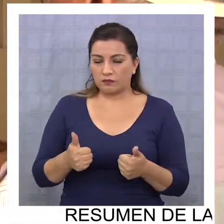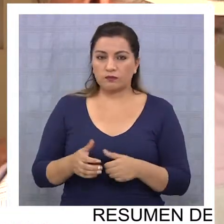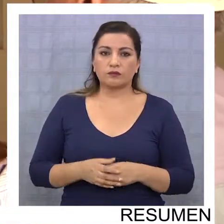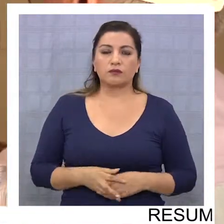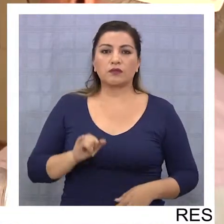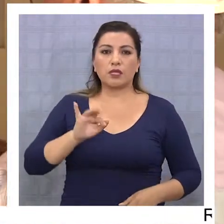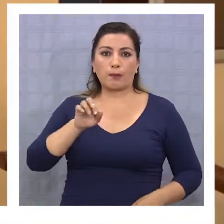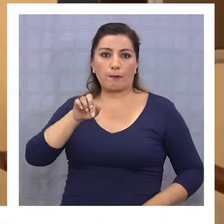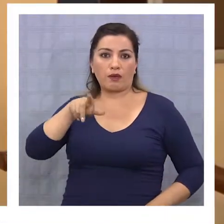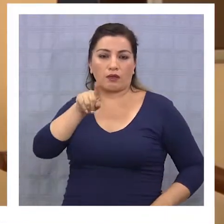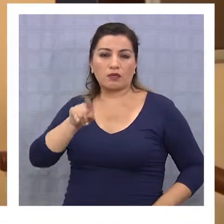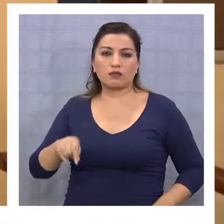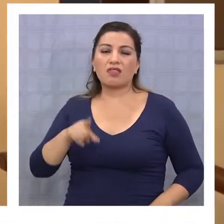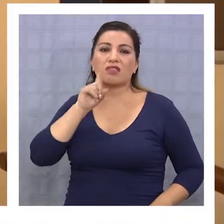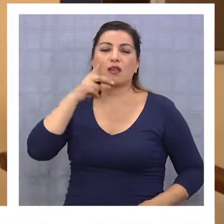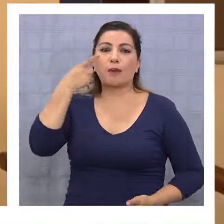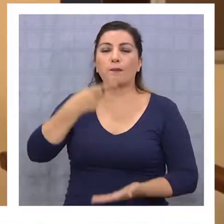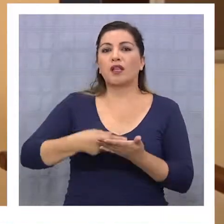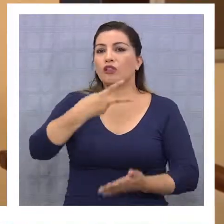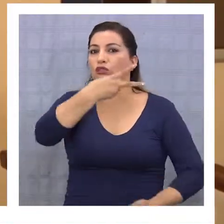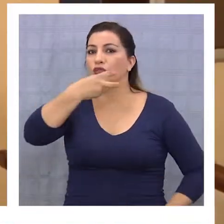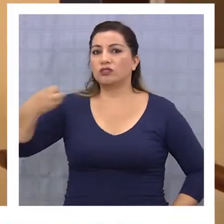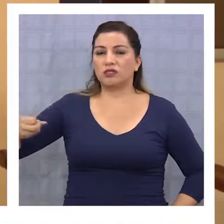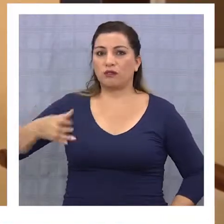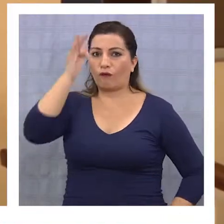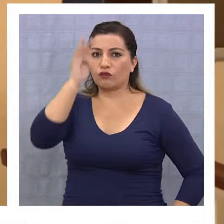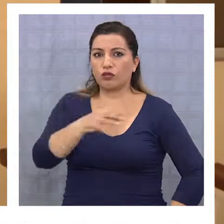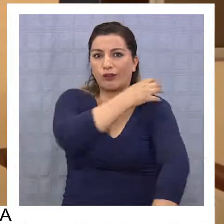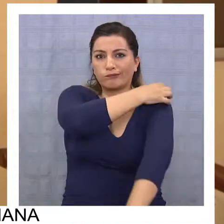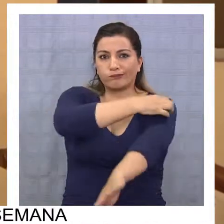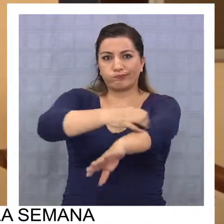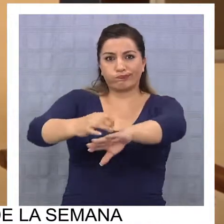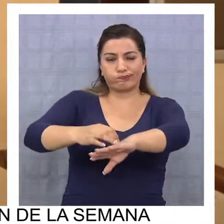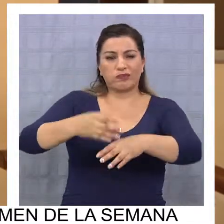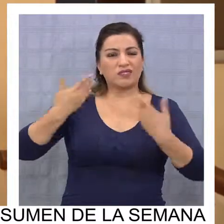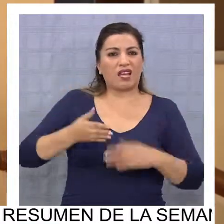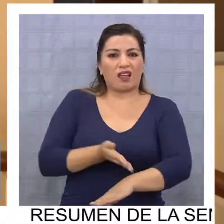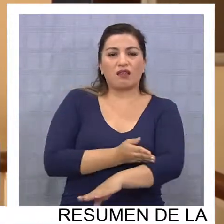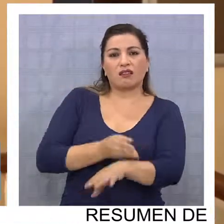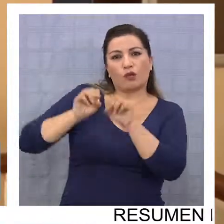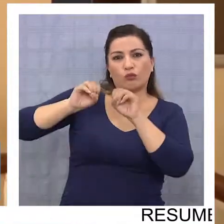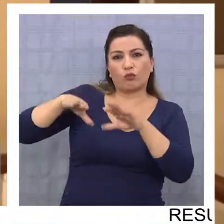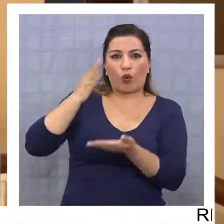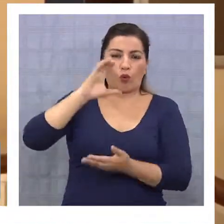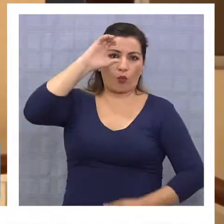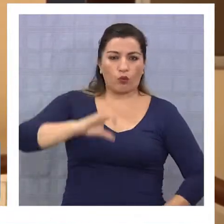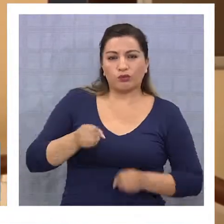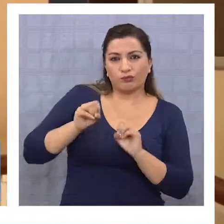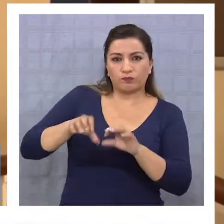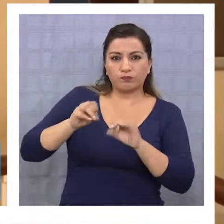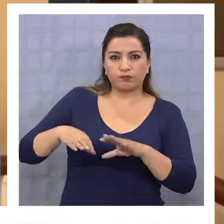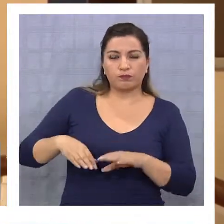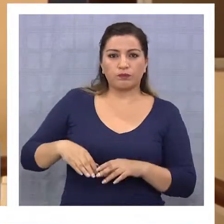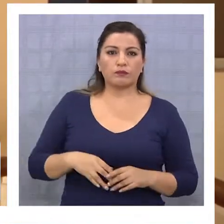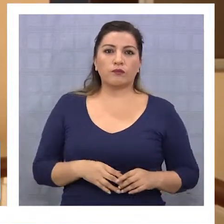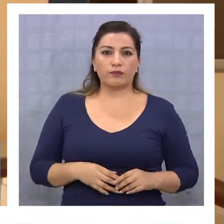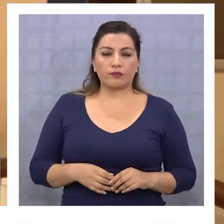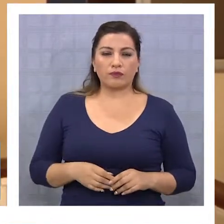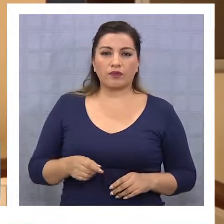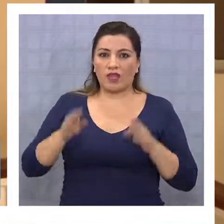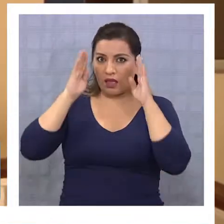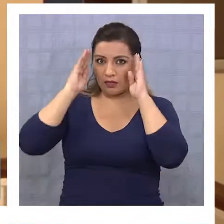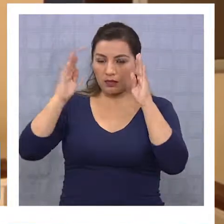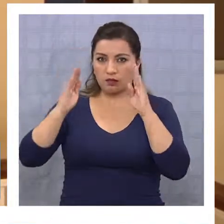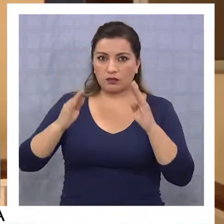El IPS tiene 1.200 funcionarios a nivel de todo Chile, los cuales están capacitados, tienen perfeccionamiento y